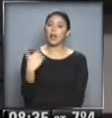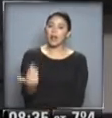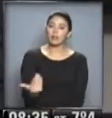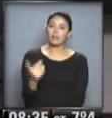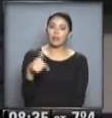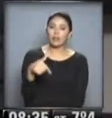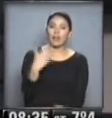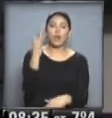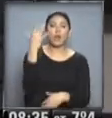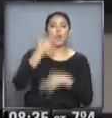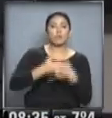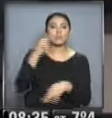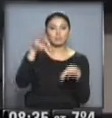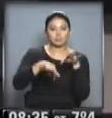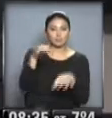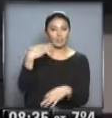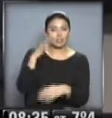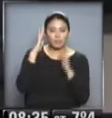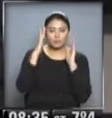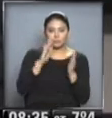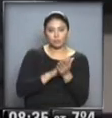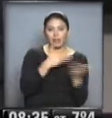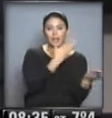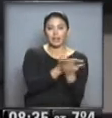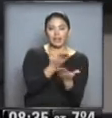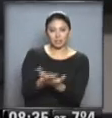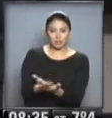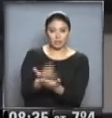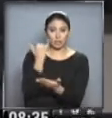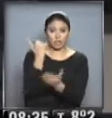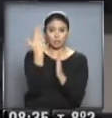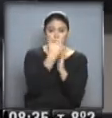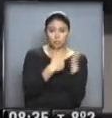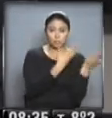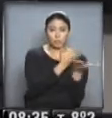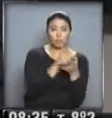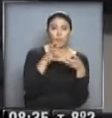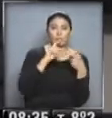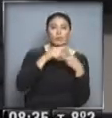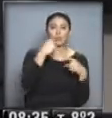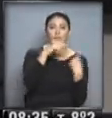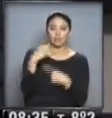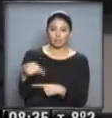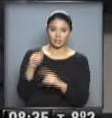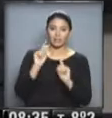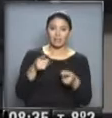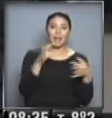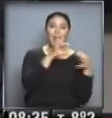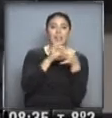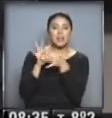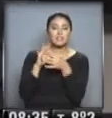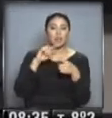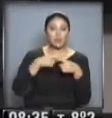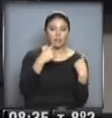turno ya de la justicia electoral que va a tener que oficializar aquellos candidatos que ya propusieron los diferentes partidos políticos, las diferentes alianzas